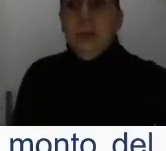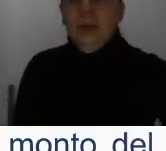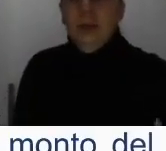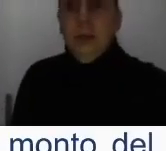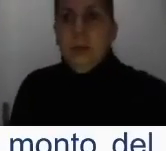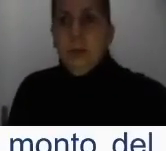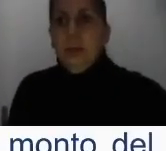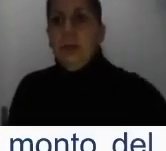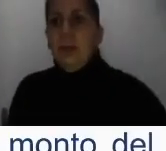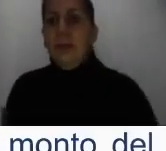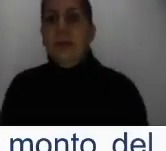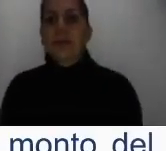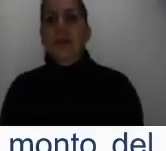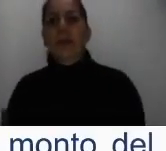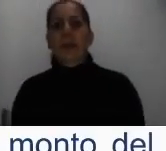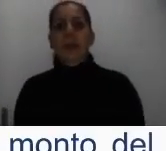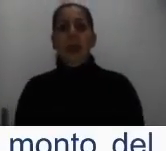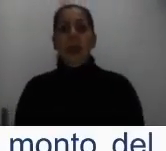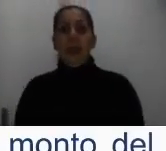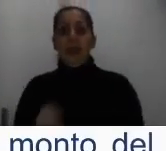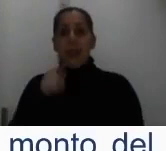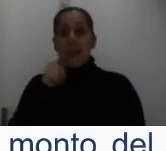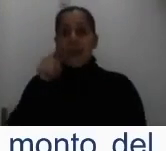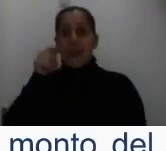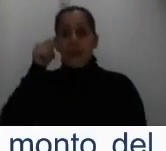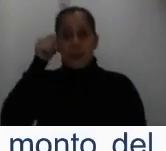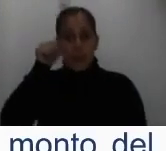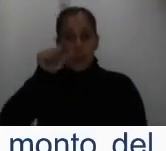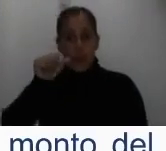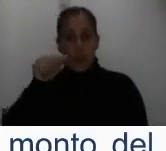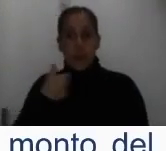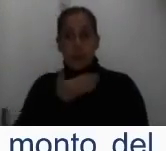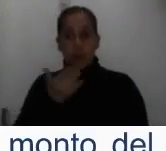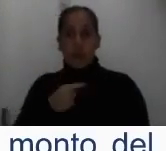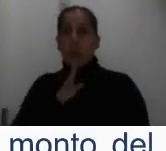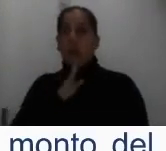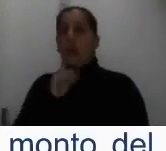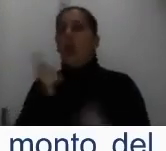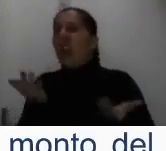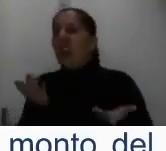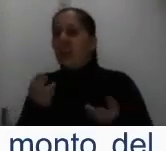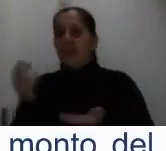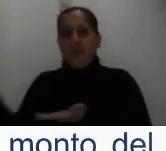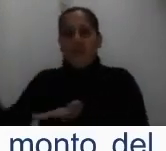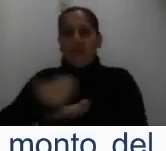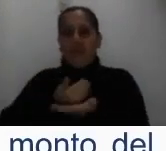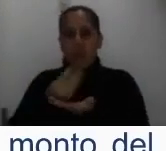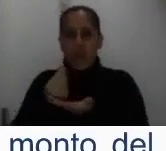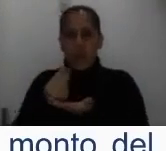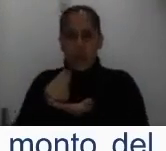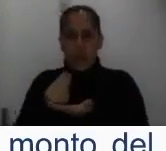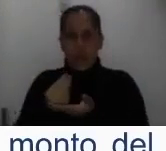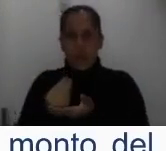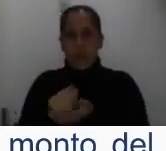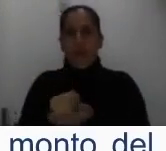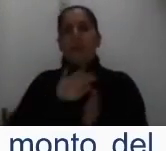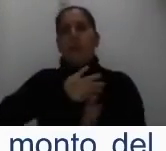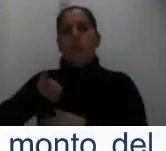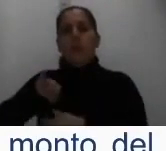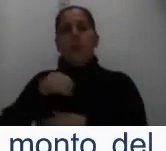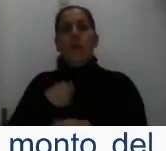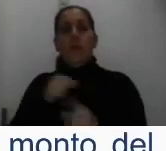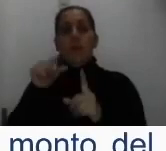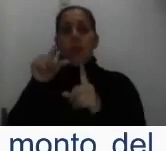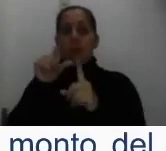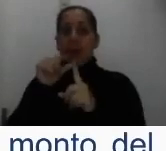Cuando hablamos en esta sección, porque recuerden que estamos hablando de ingresos. Cuando hablamos de alquileres, no